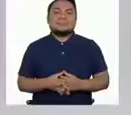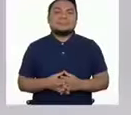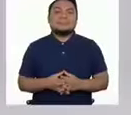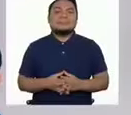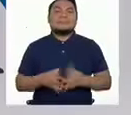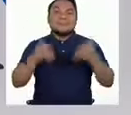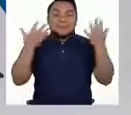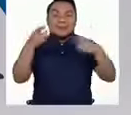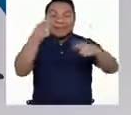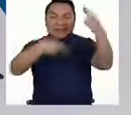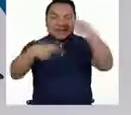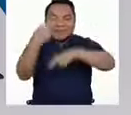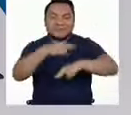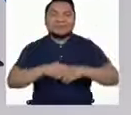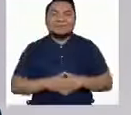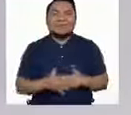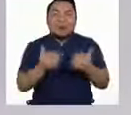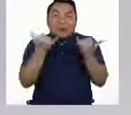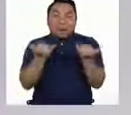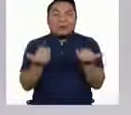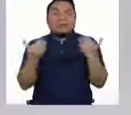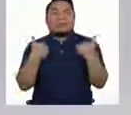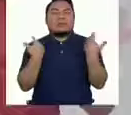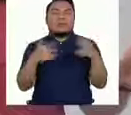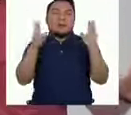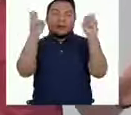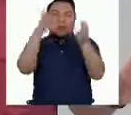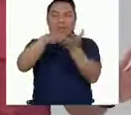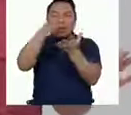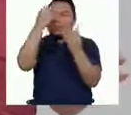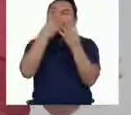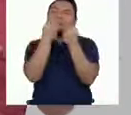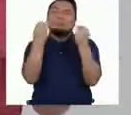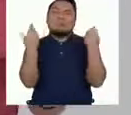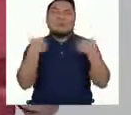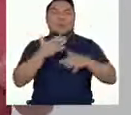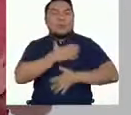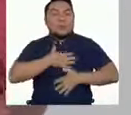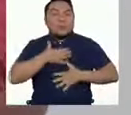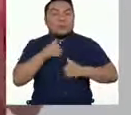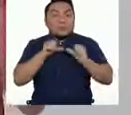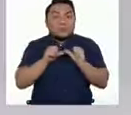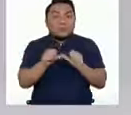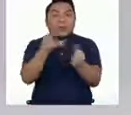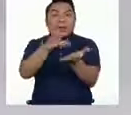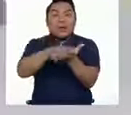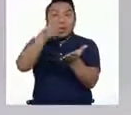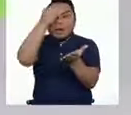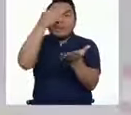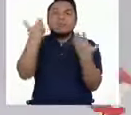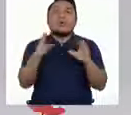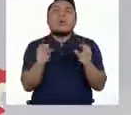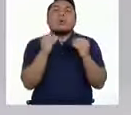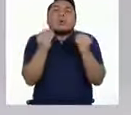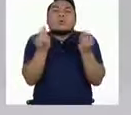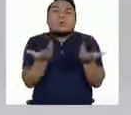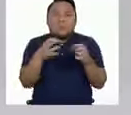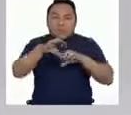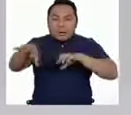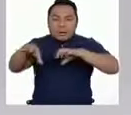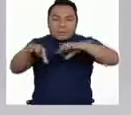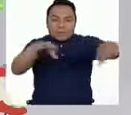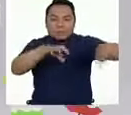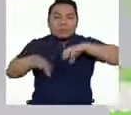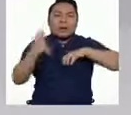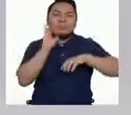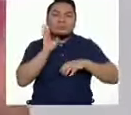Ya estamos de regreso. Hoy tenemos un programa lleno de aventuras en el que continuaremos aprendiendo cómo clasificar y agrupar